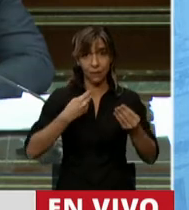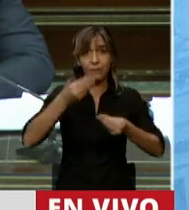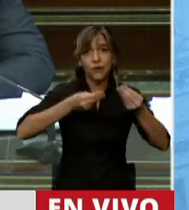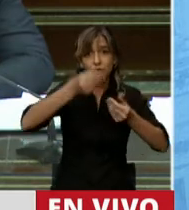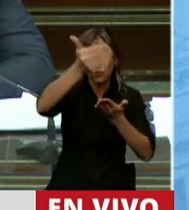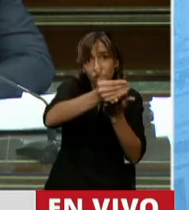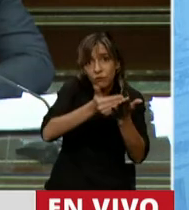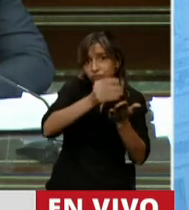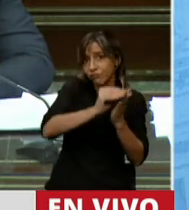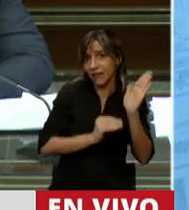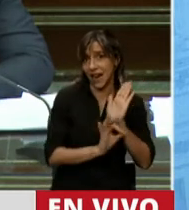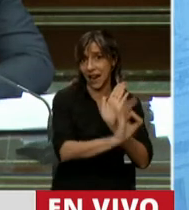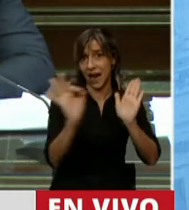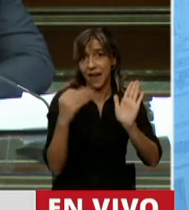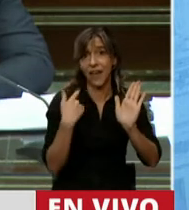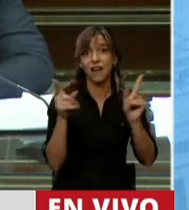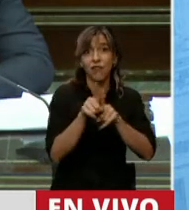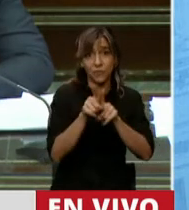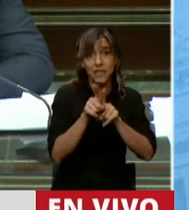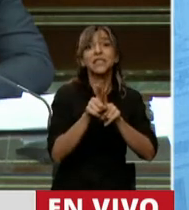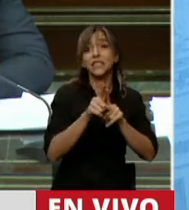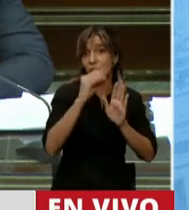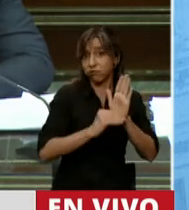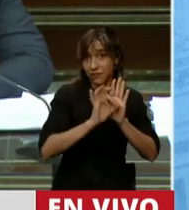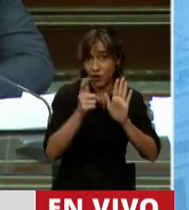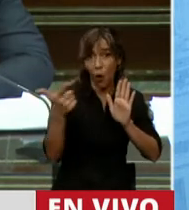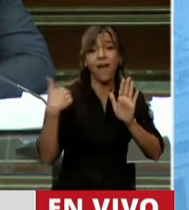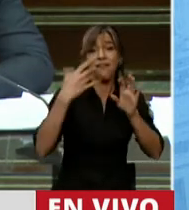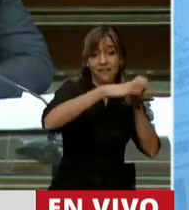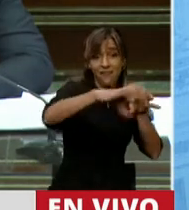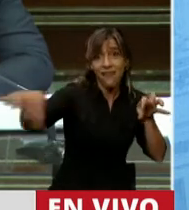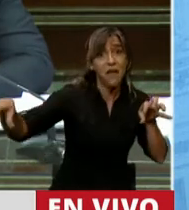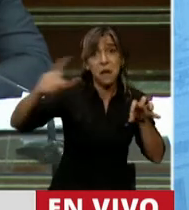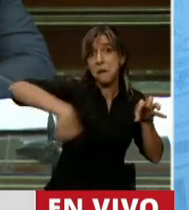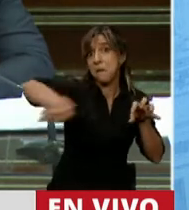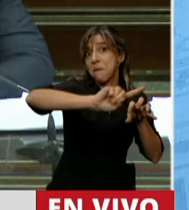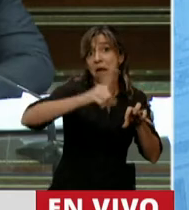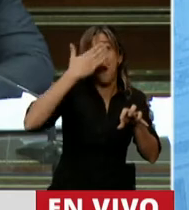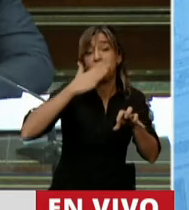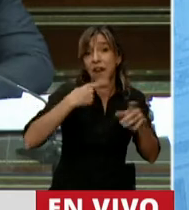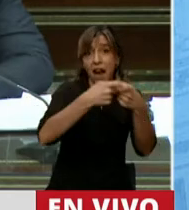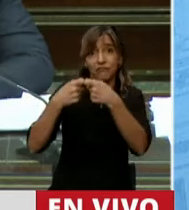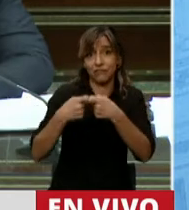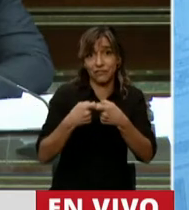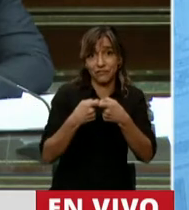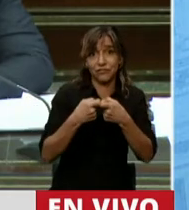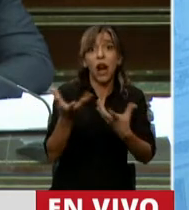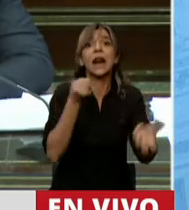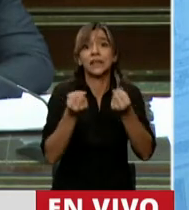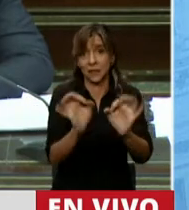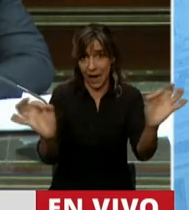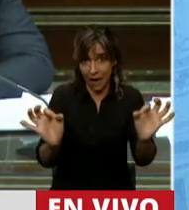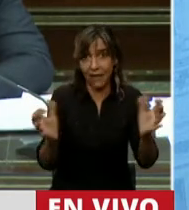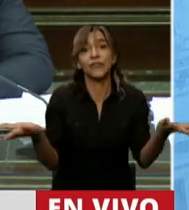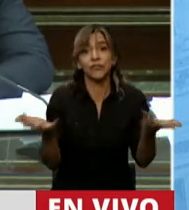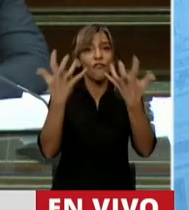asociaciones de consumidores distribuidas a largo de todo el país no han tenido un ingreso para poder funcionar. Eso es un tema delicado y